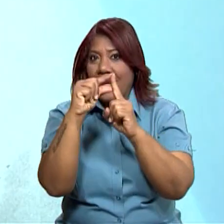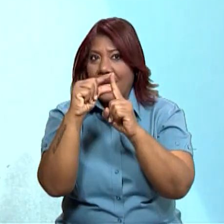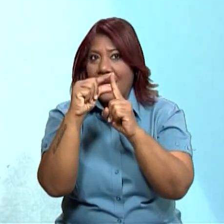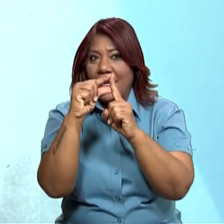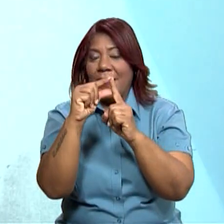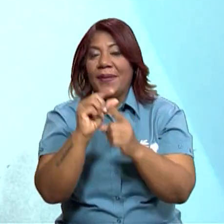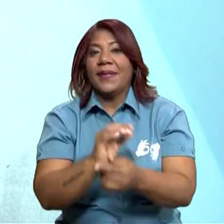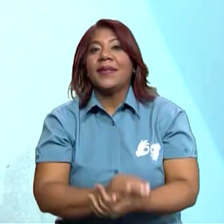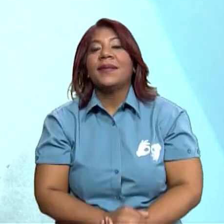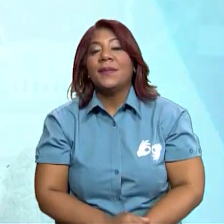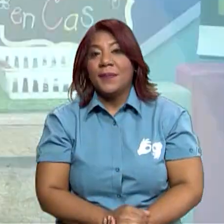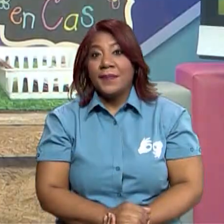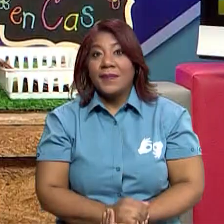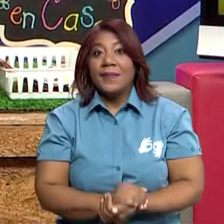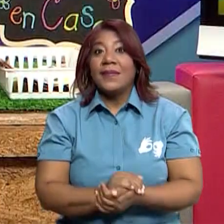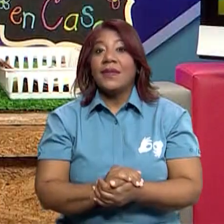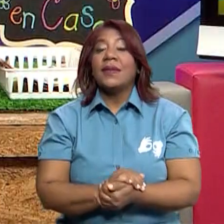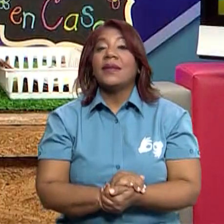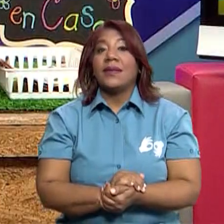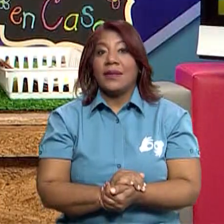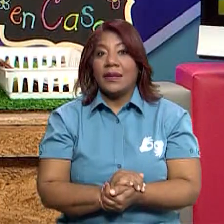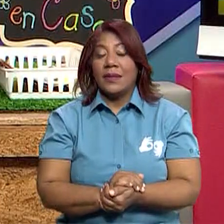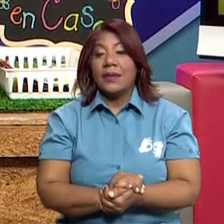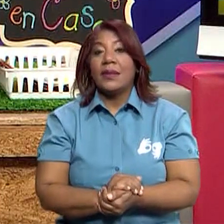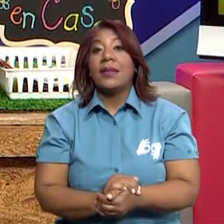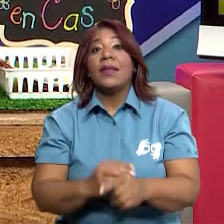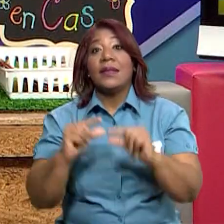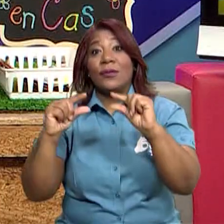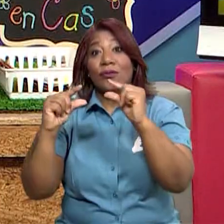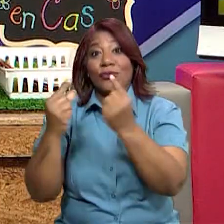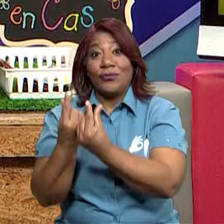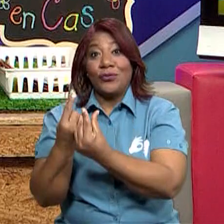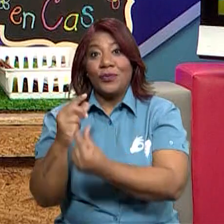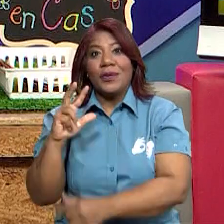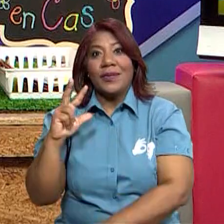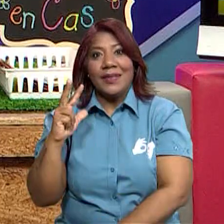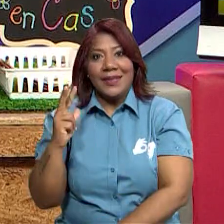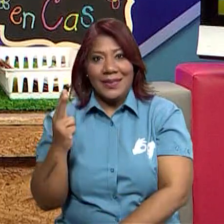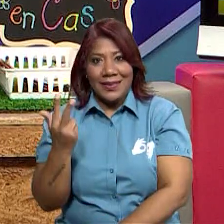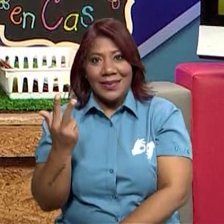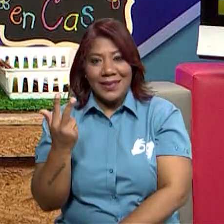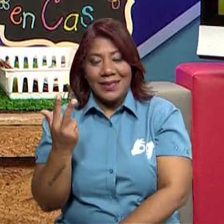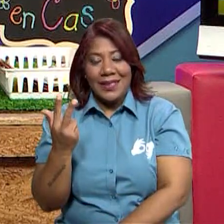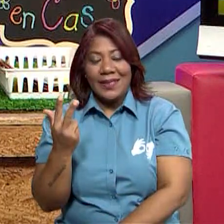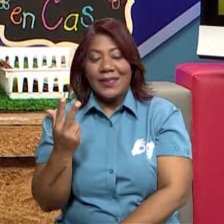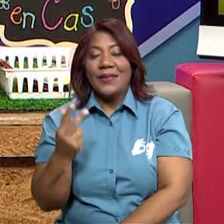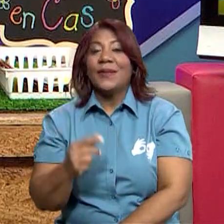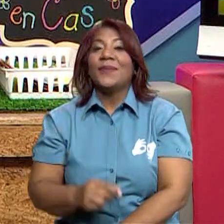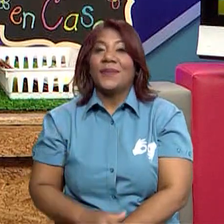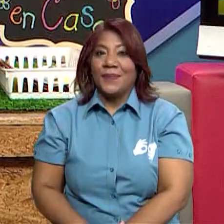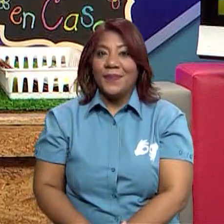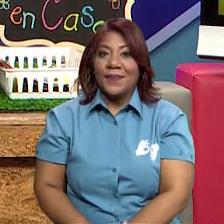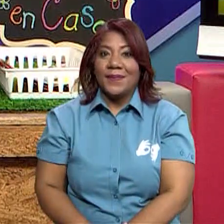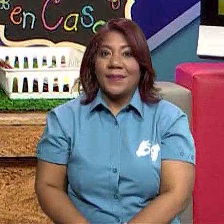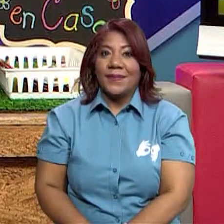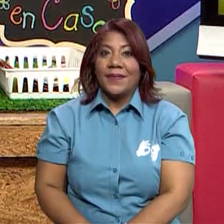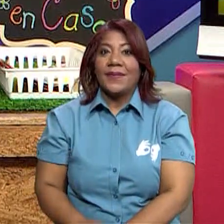último, en nuestro sector terciario. ¿Verdad?